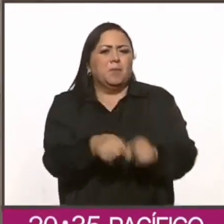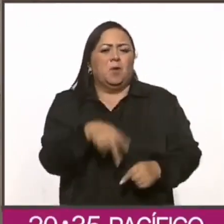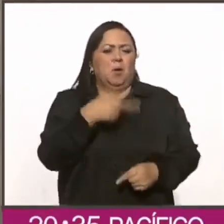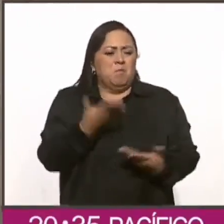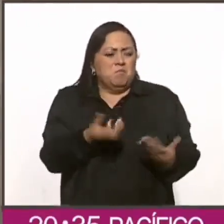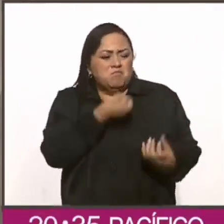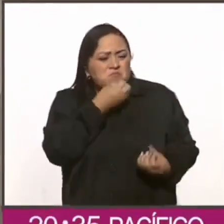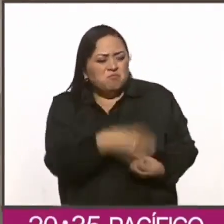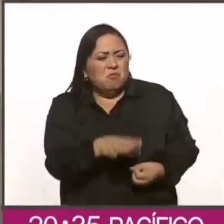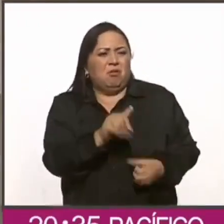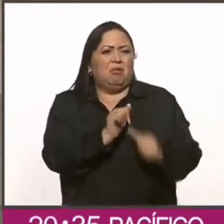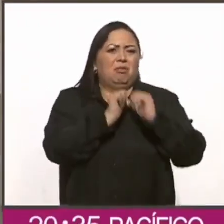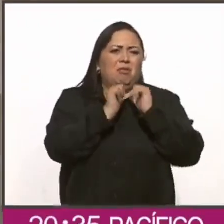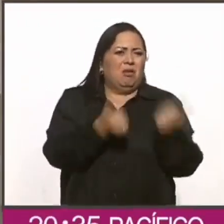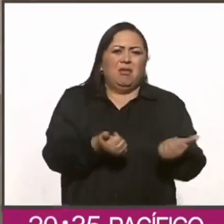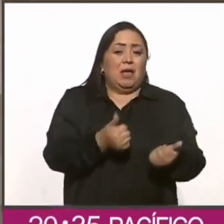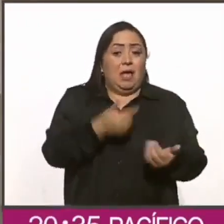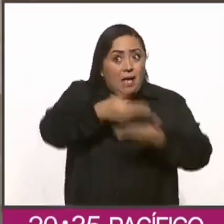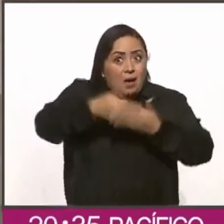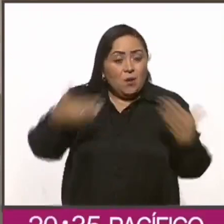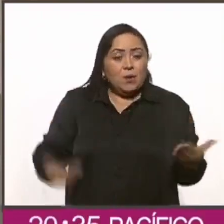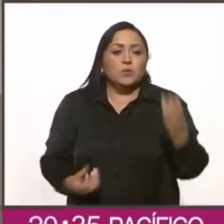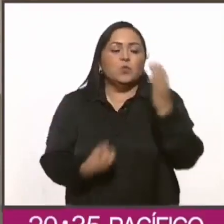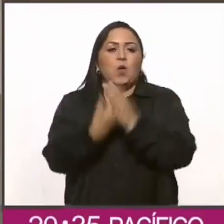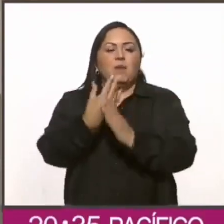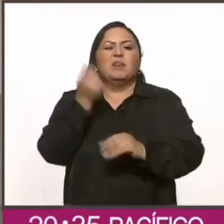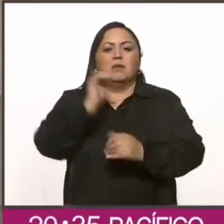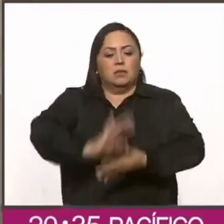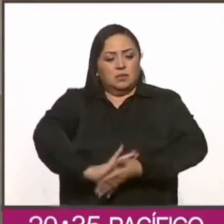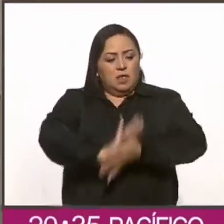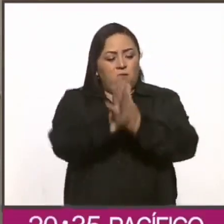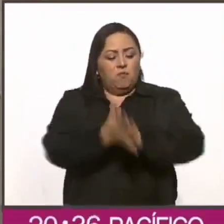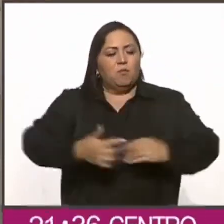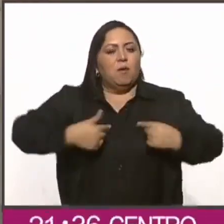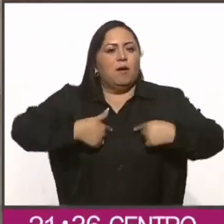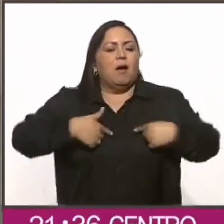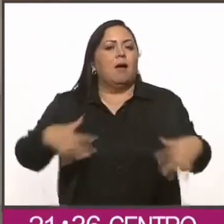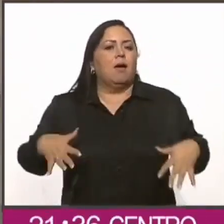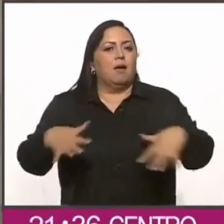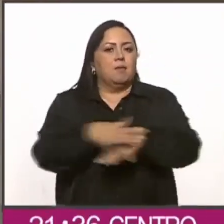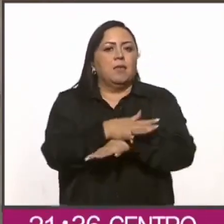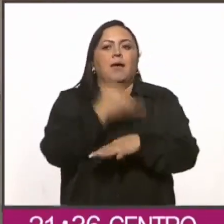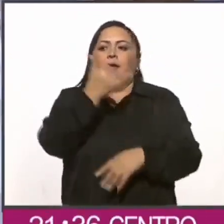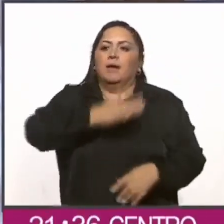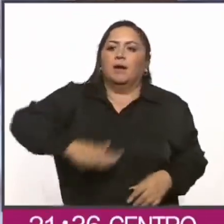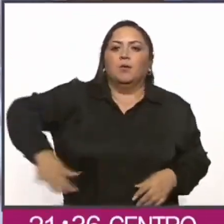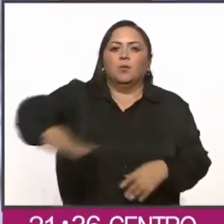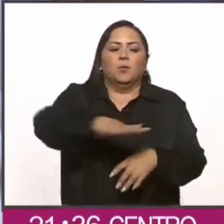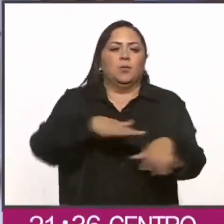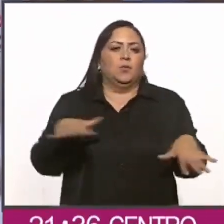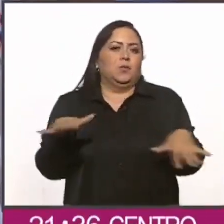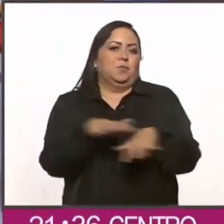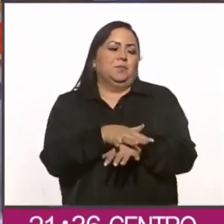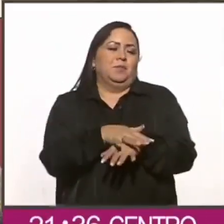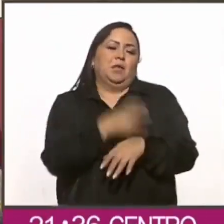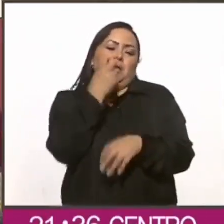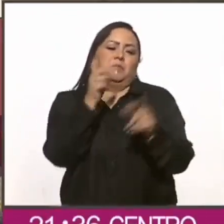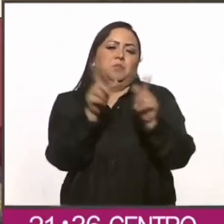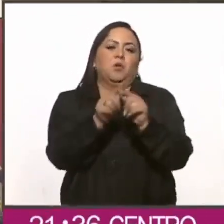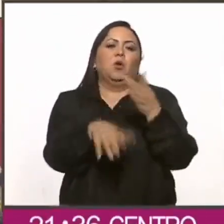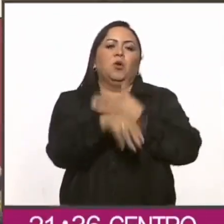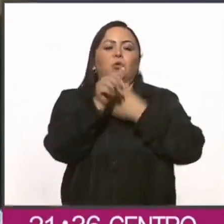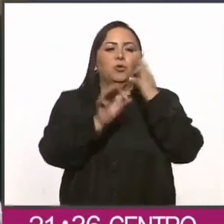sin sentido, sin significado, sino lo que ven es transformarme y transformar la comunidad. 11 Noticias,